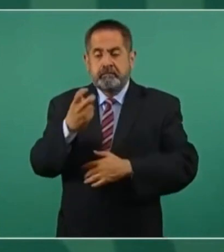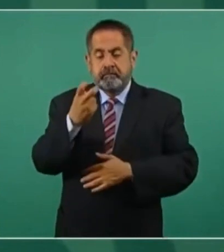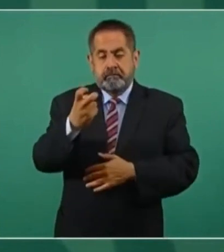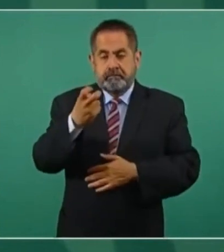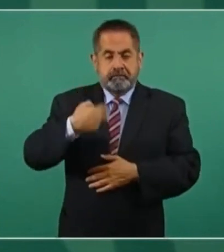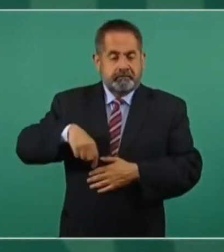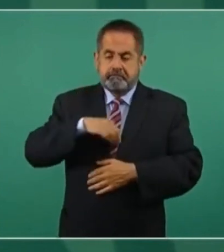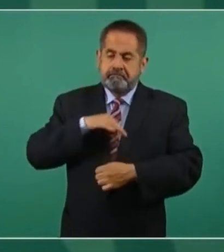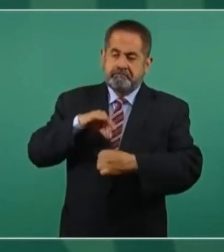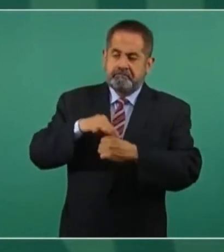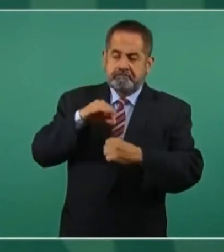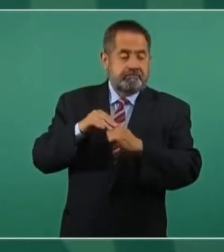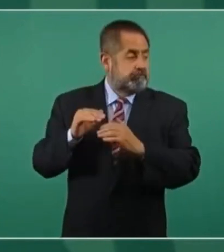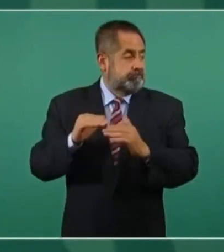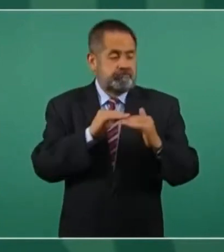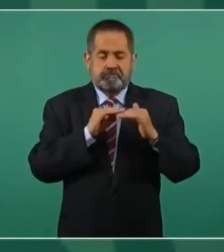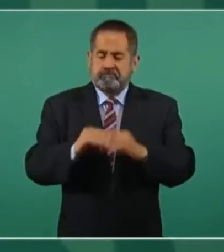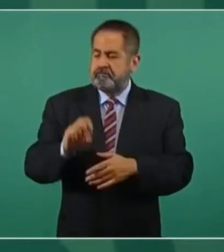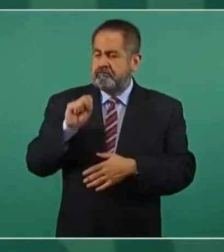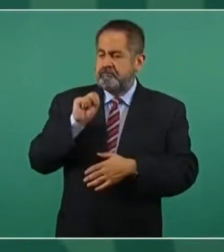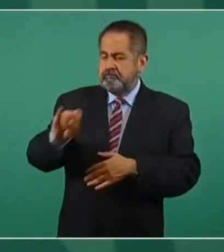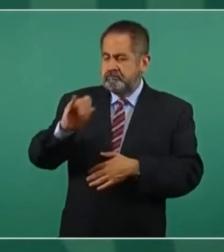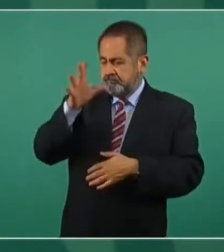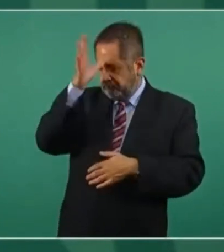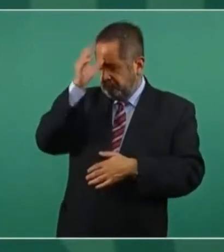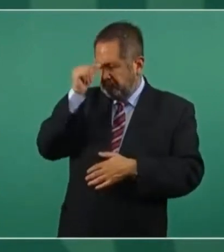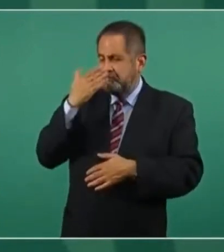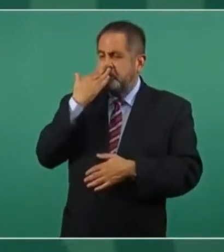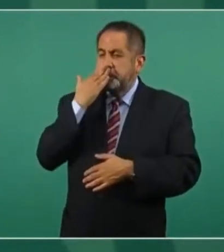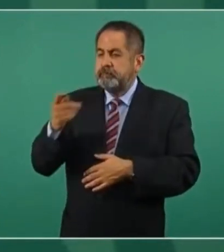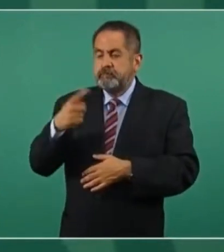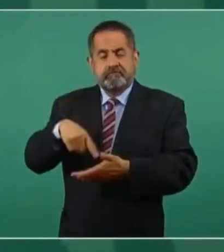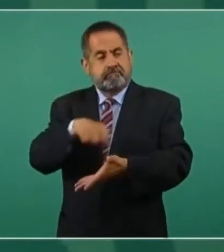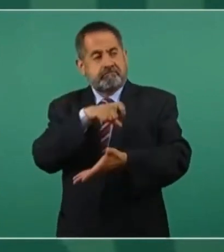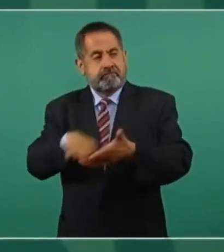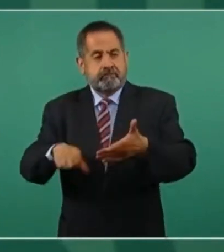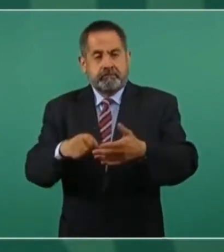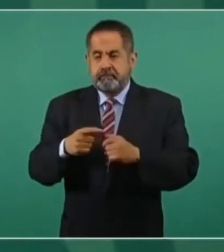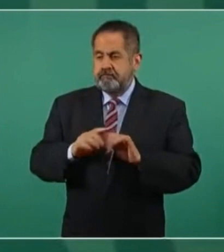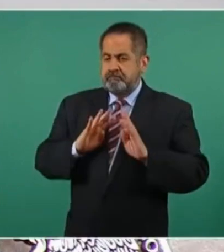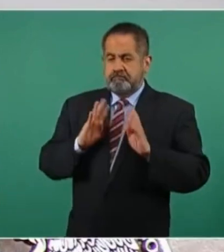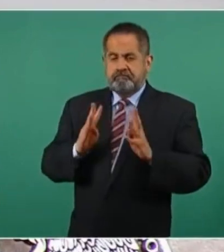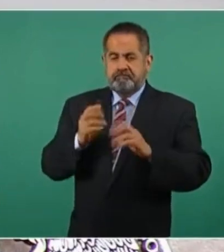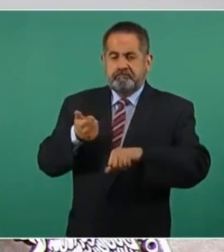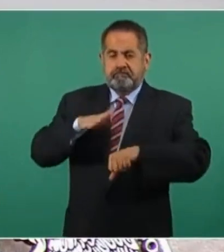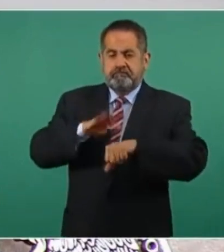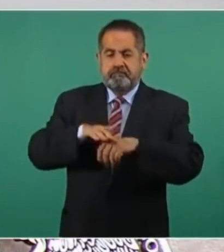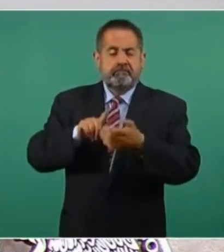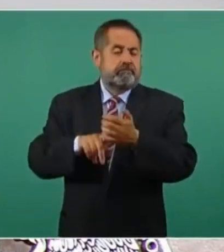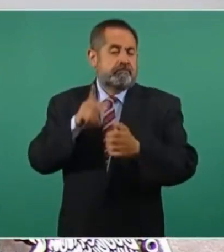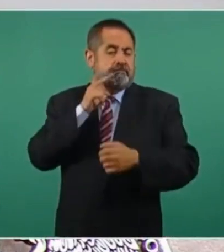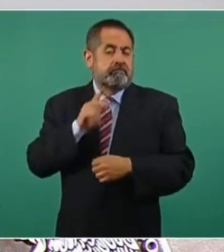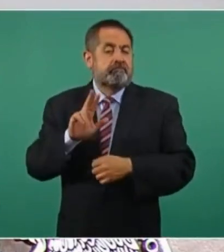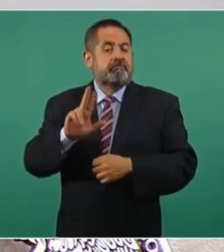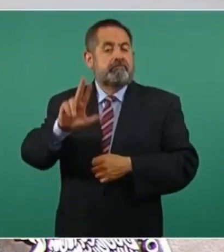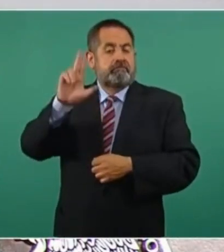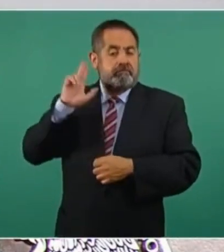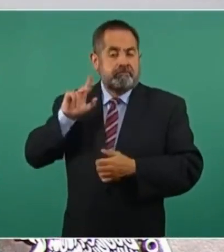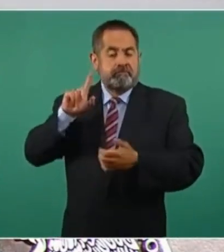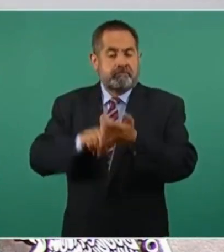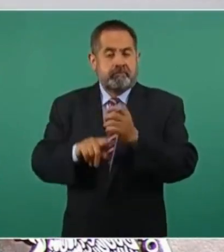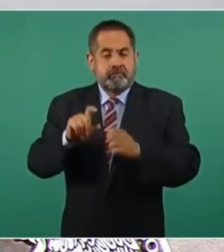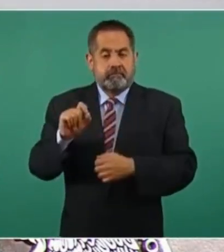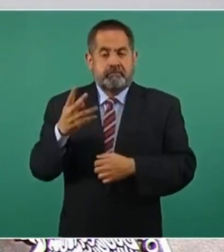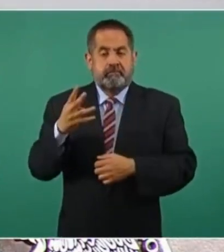votamos por unanimidad a favor en el Consejo de Administración de Pemex el pasado martes 24